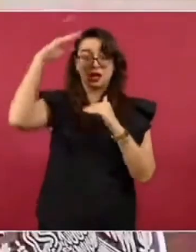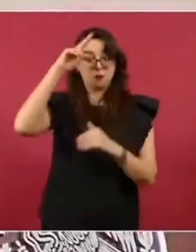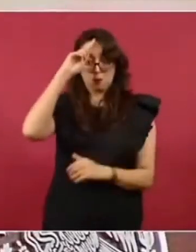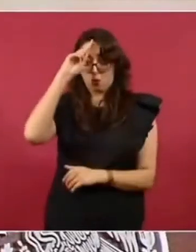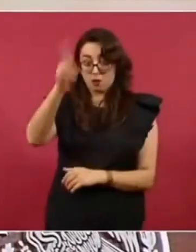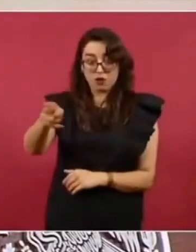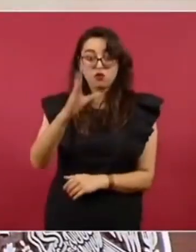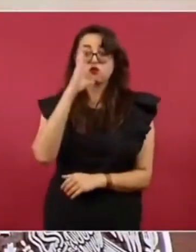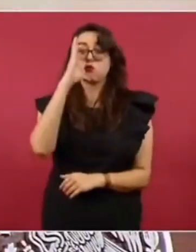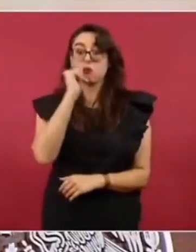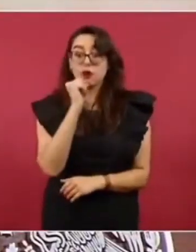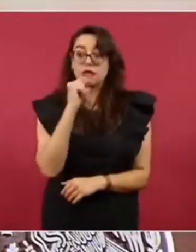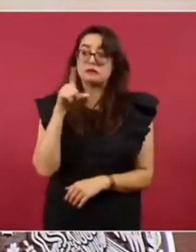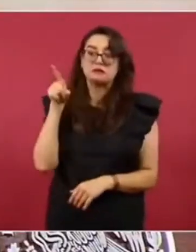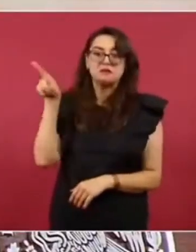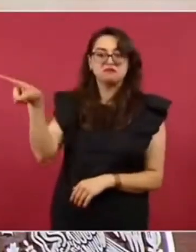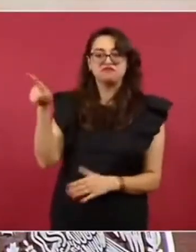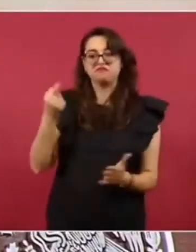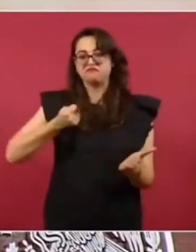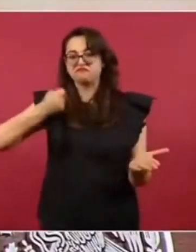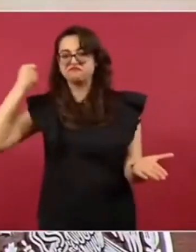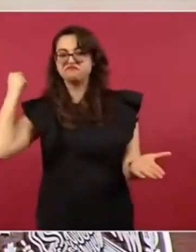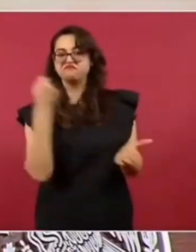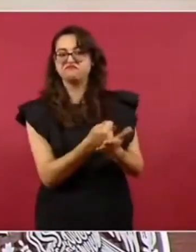de lo que yo gano.